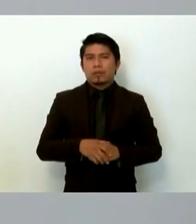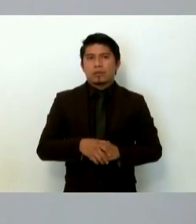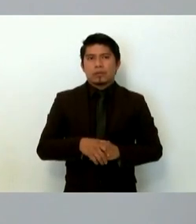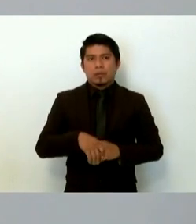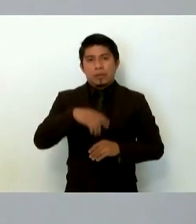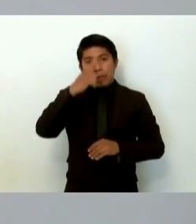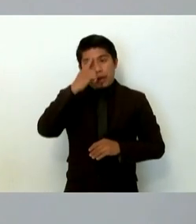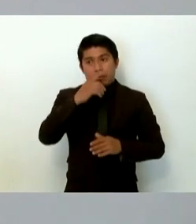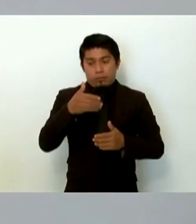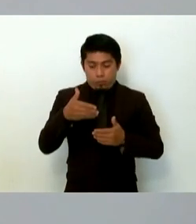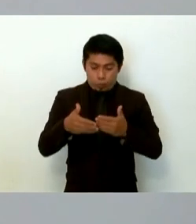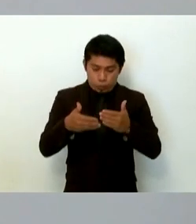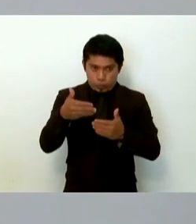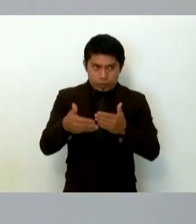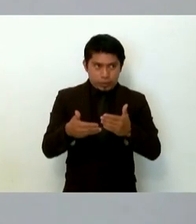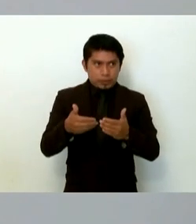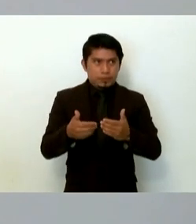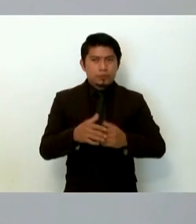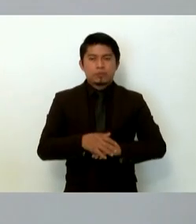procesar